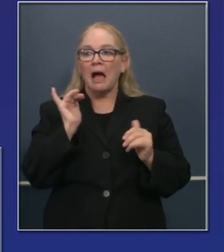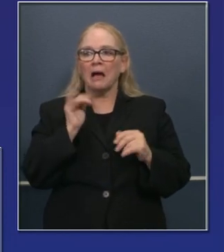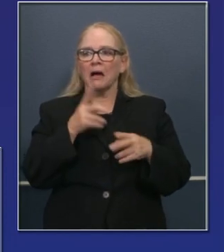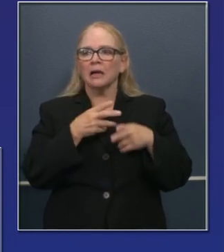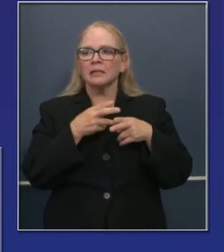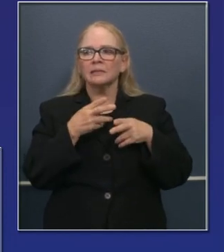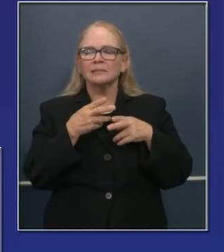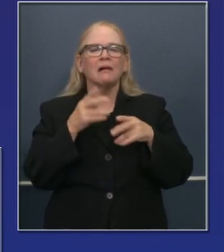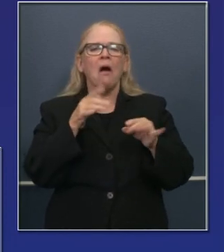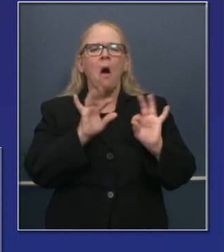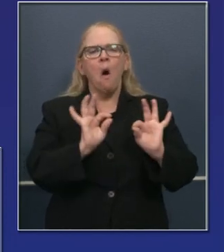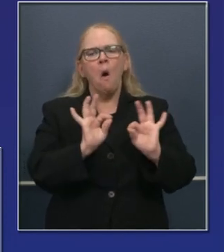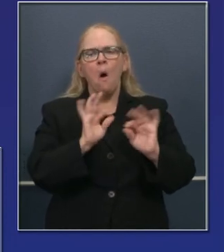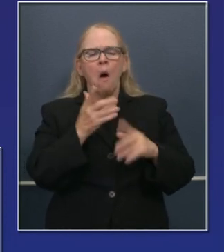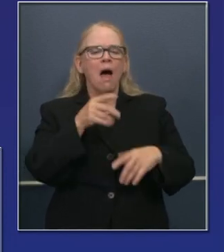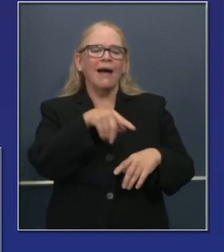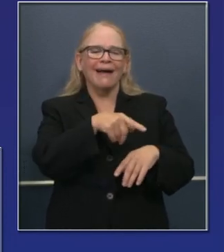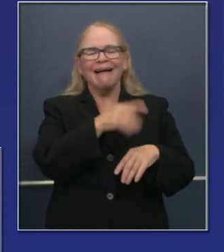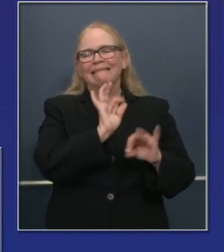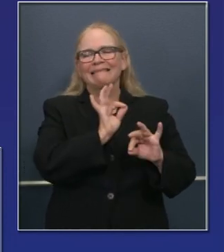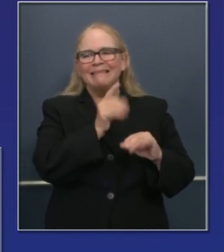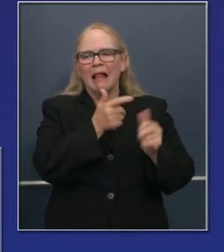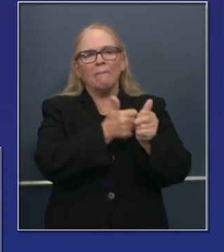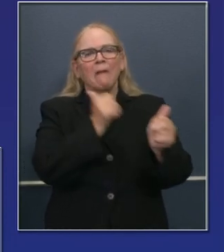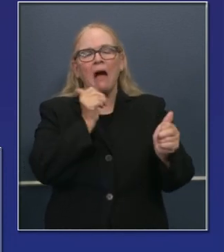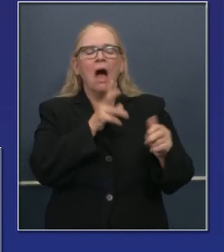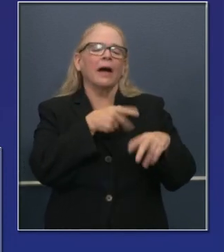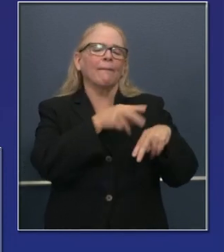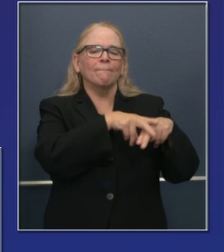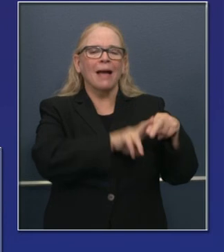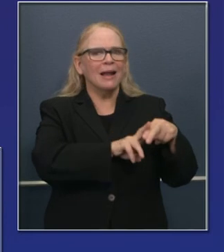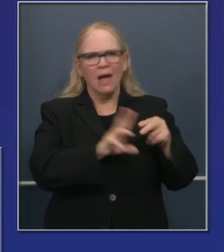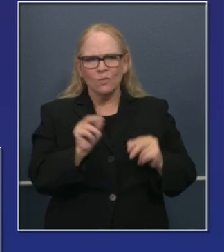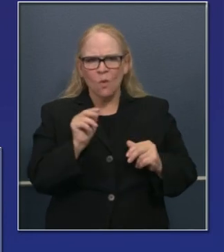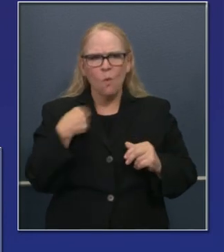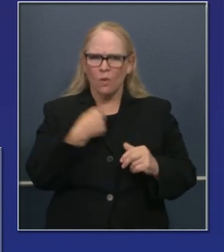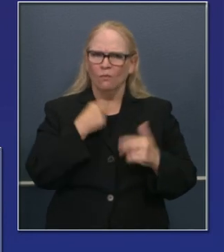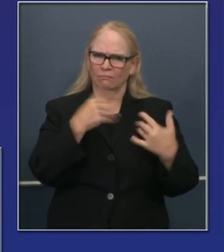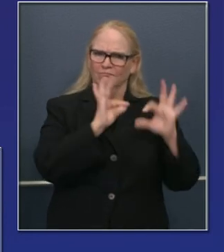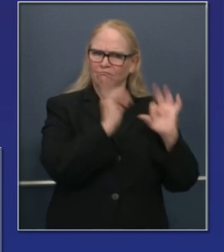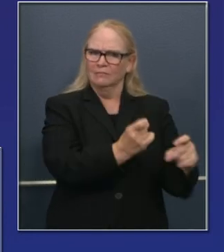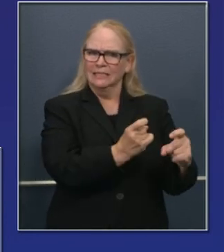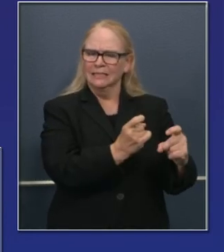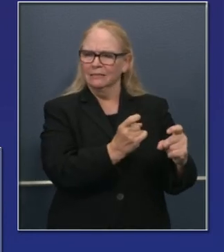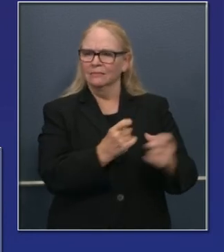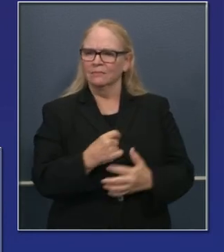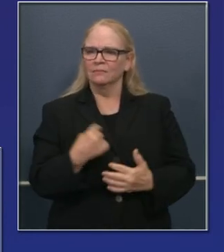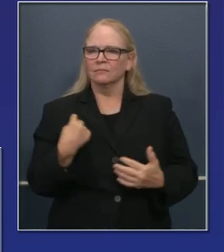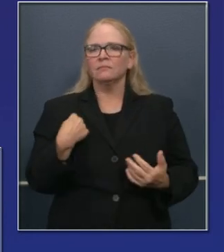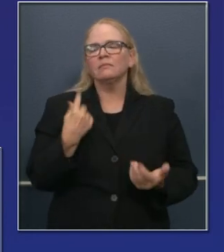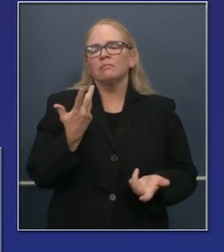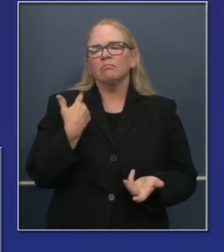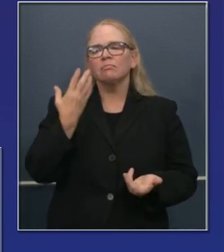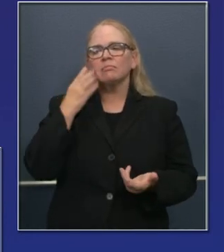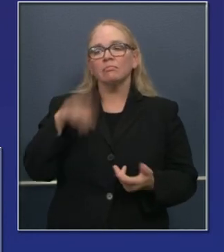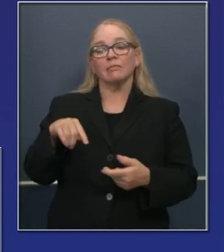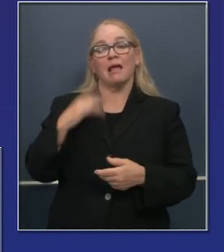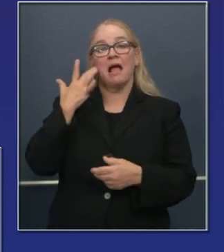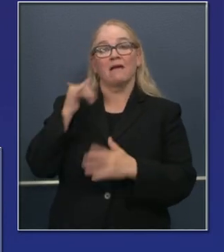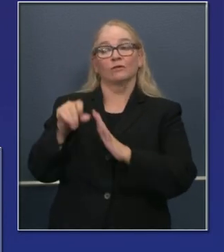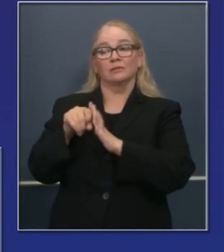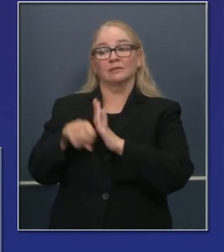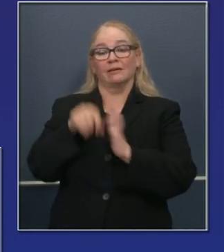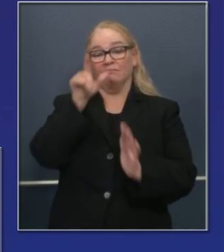arreglar esto con un parche temporalmente nada más. Reconozco a lo ancho del espectro la magnitud de los retos con la